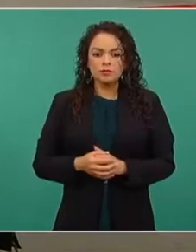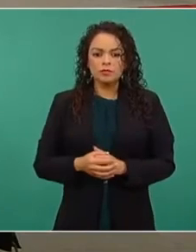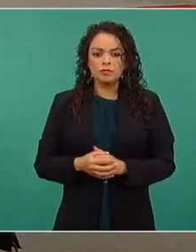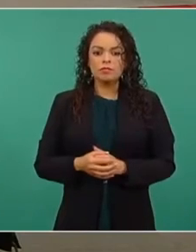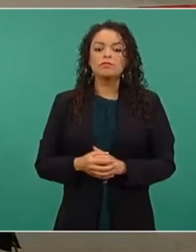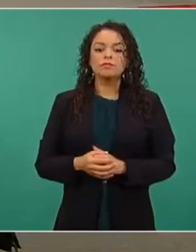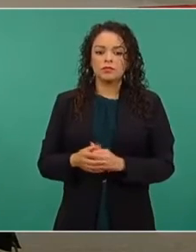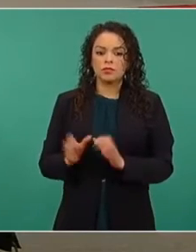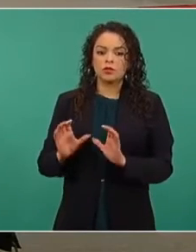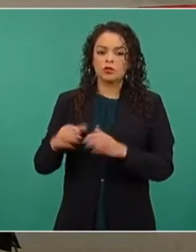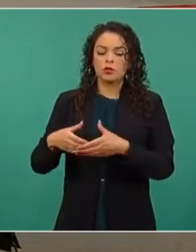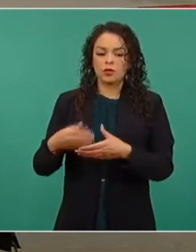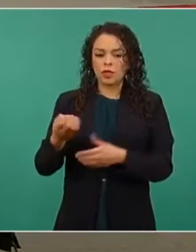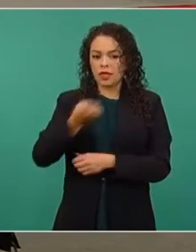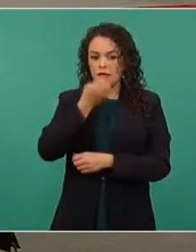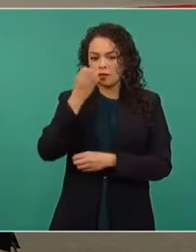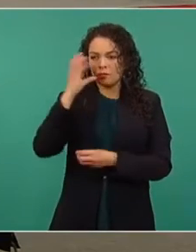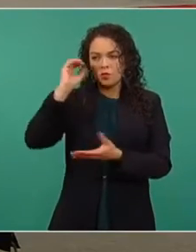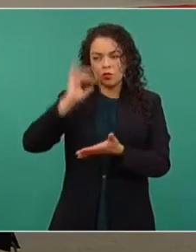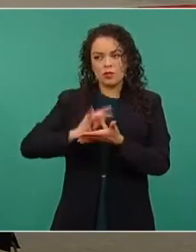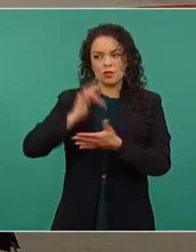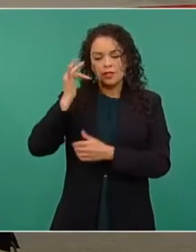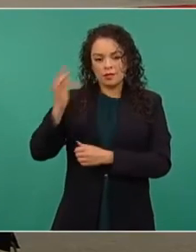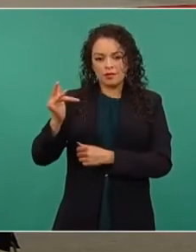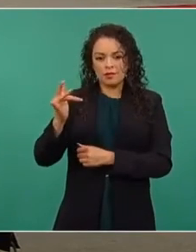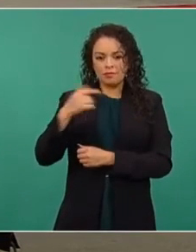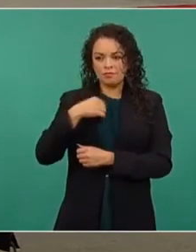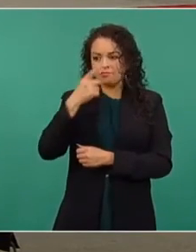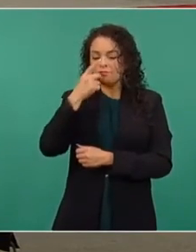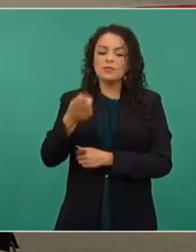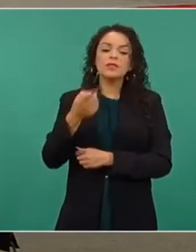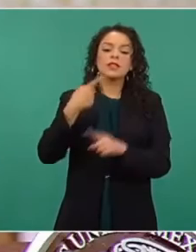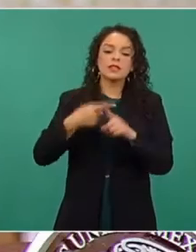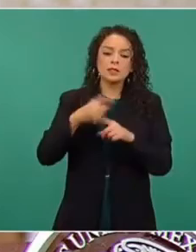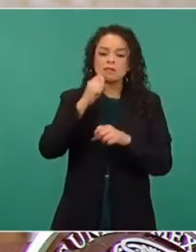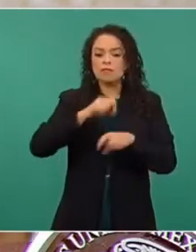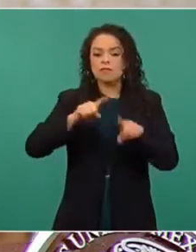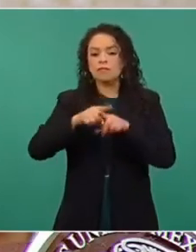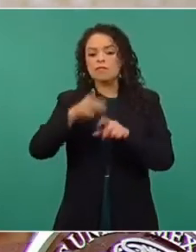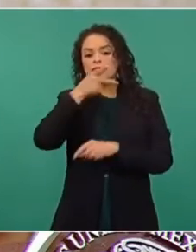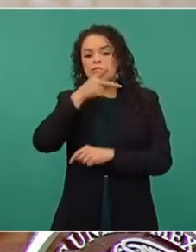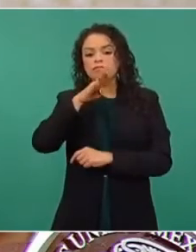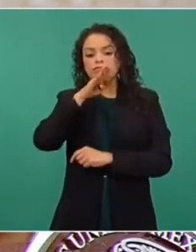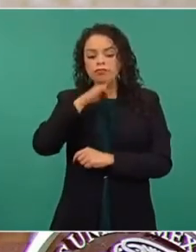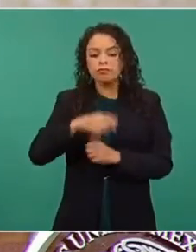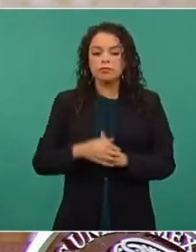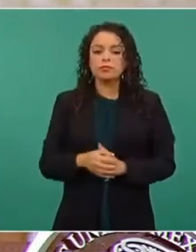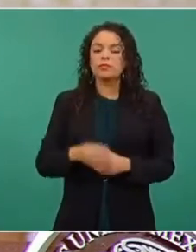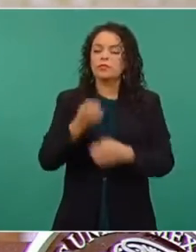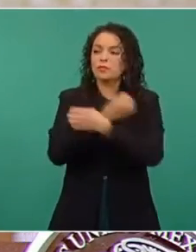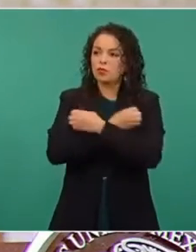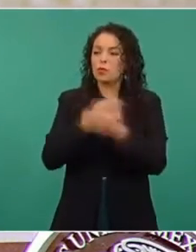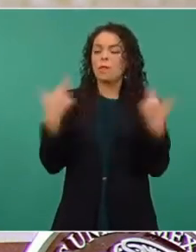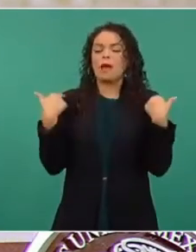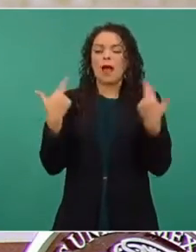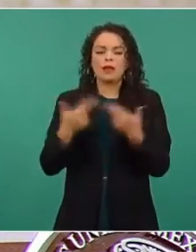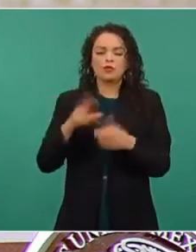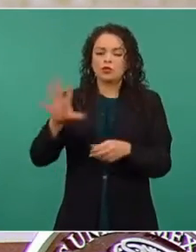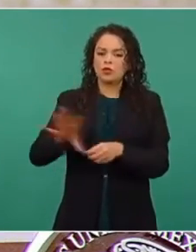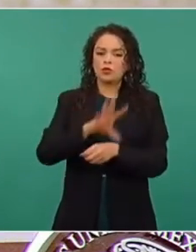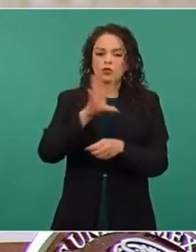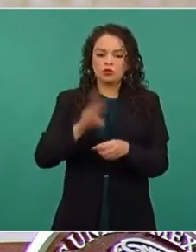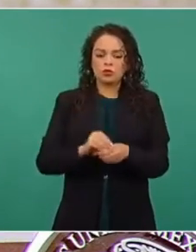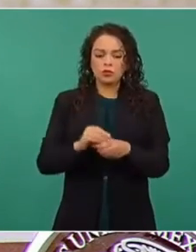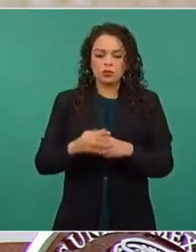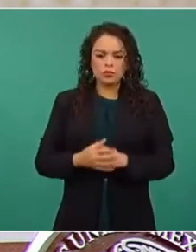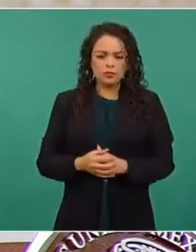comunidad escolar, a la cual aprovecho precisamente para agradecerles a los padres de familia, a las autoridades educativas, a los maestros, a los que